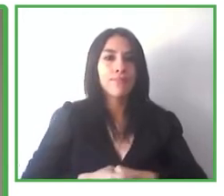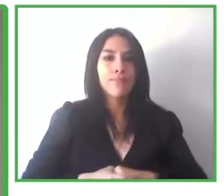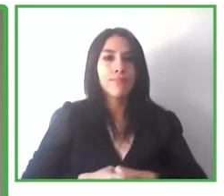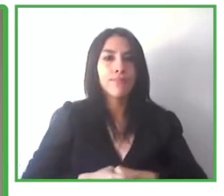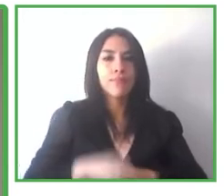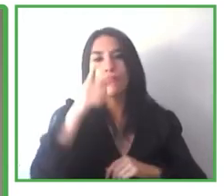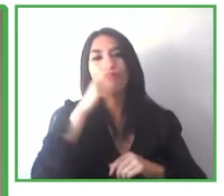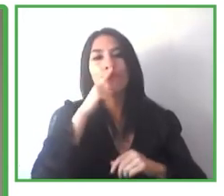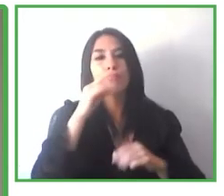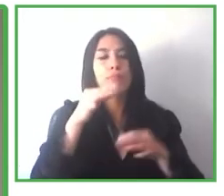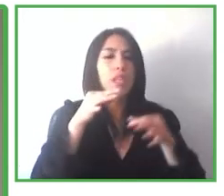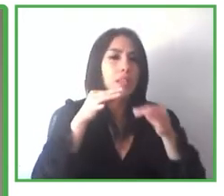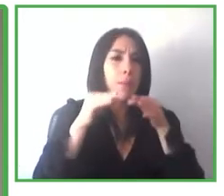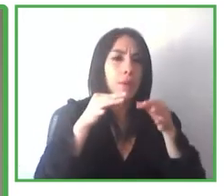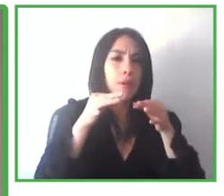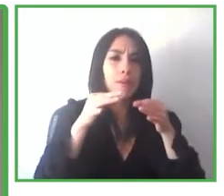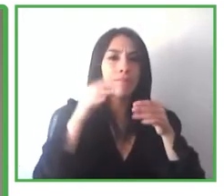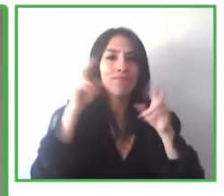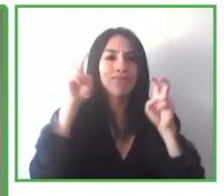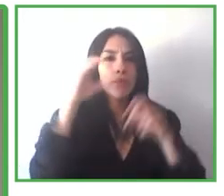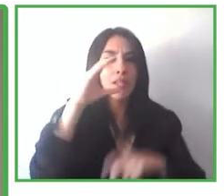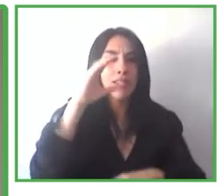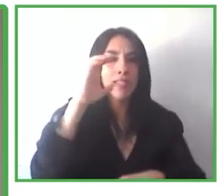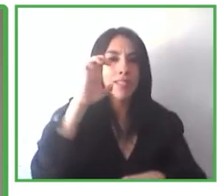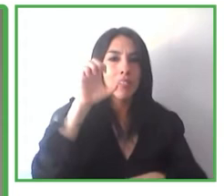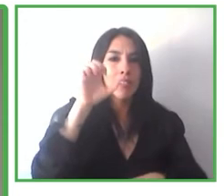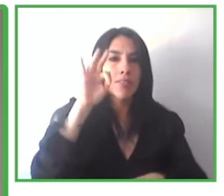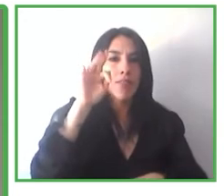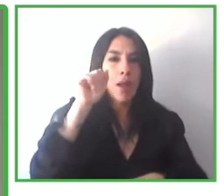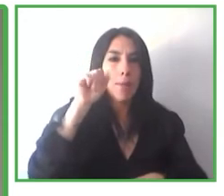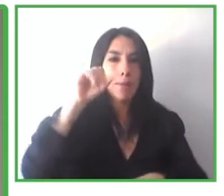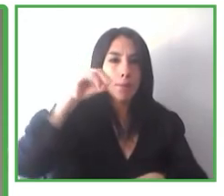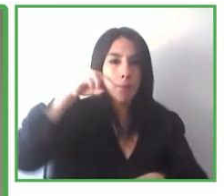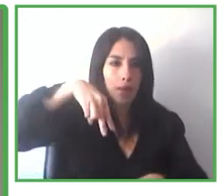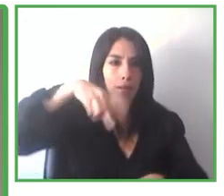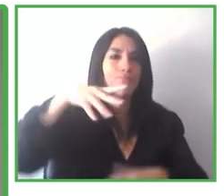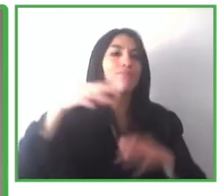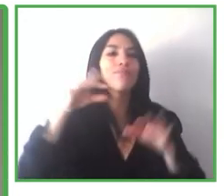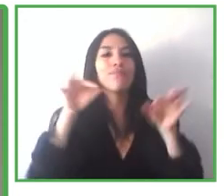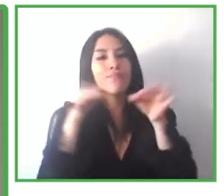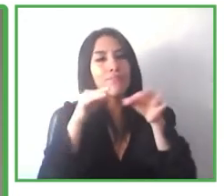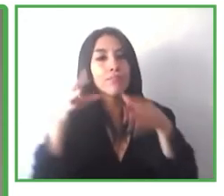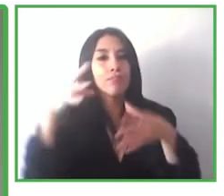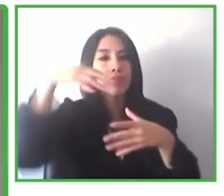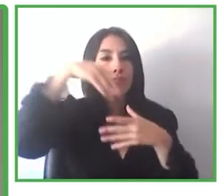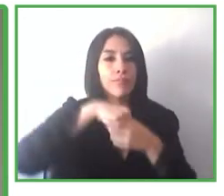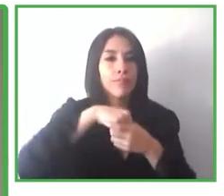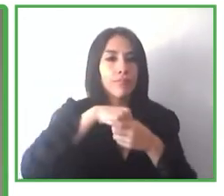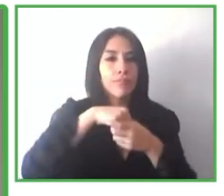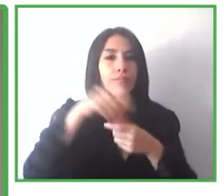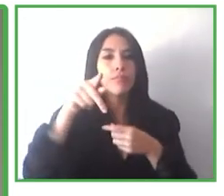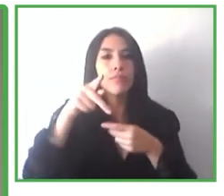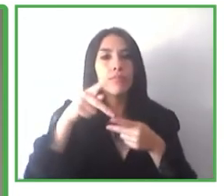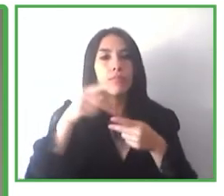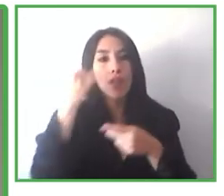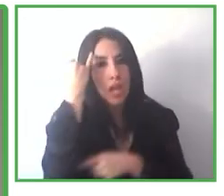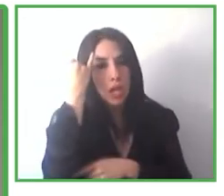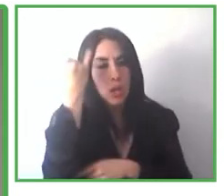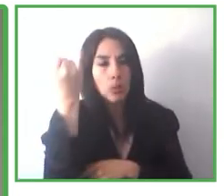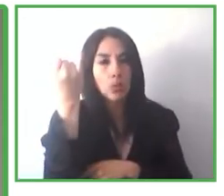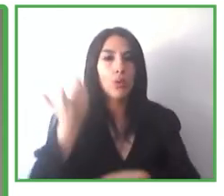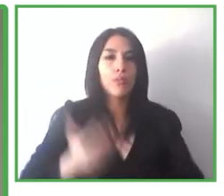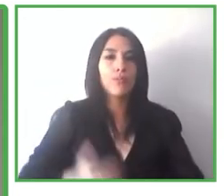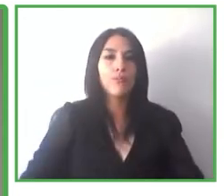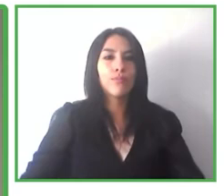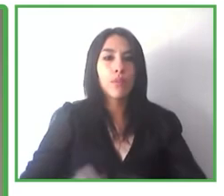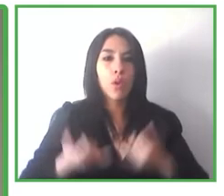interiores inteligentes y de las tecnologías que están desarrollando adelante Jaisiel bienvenido a